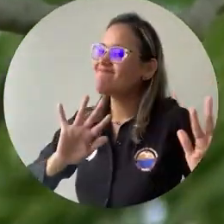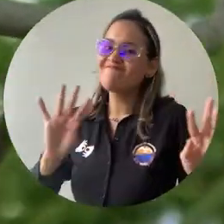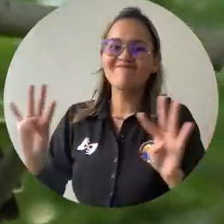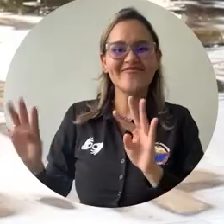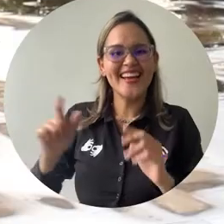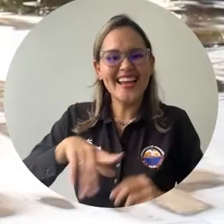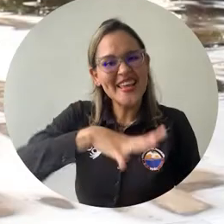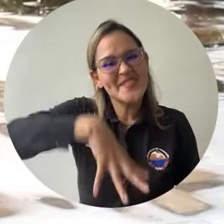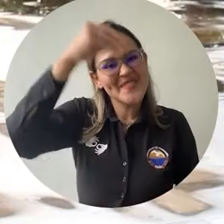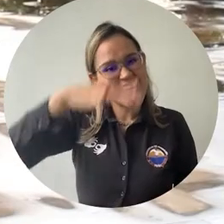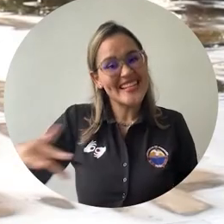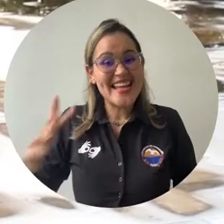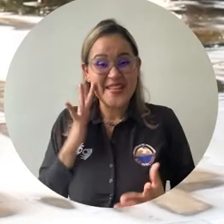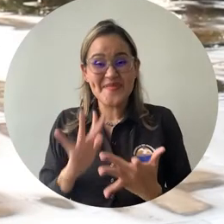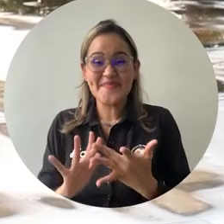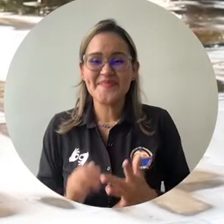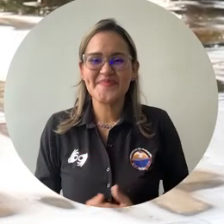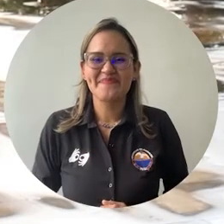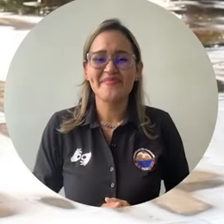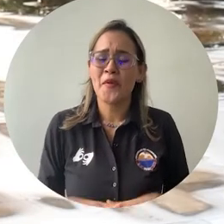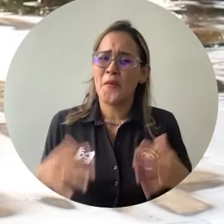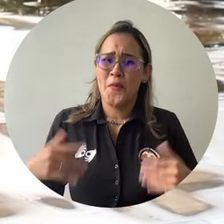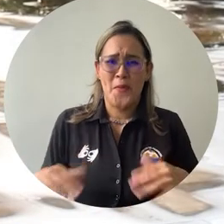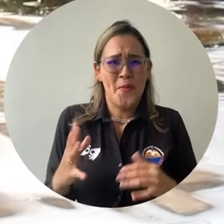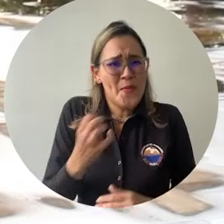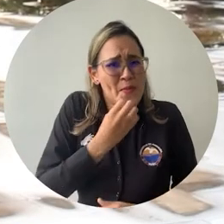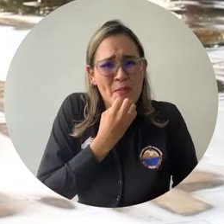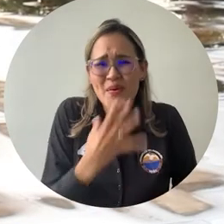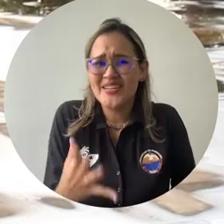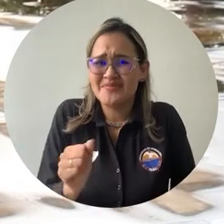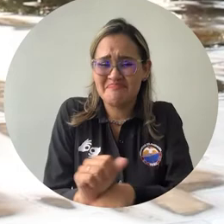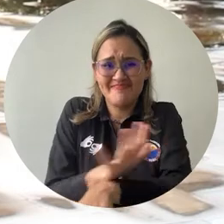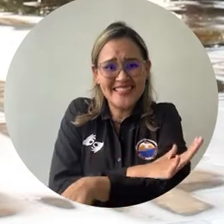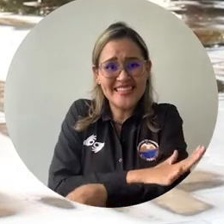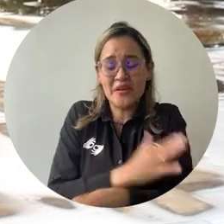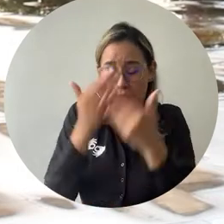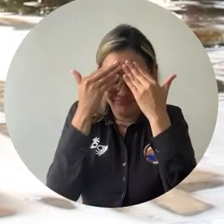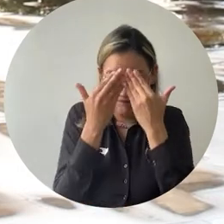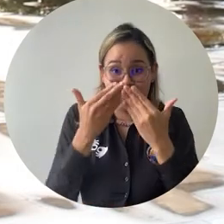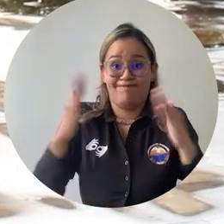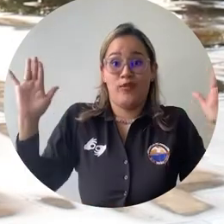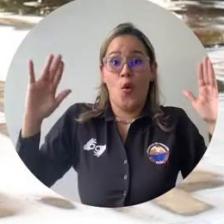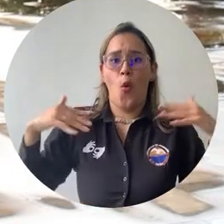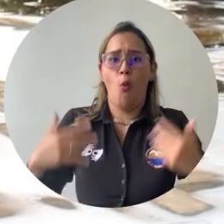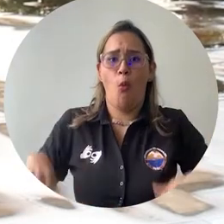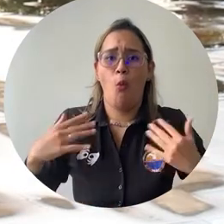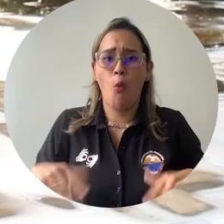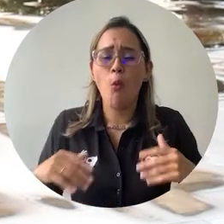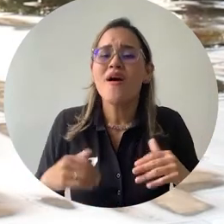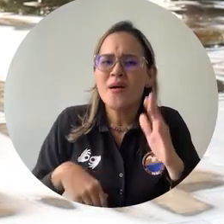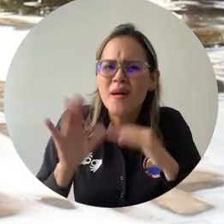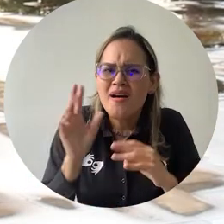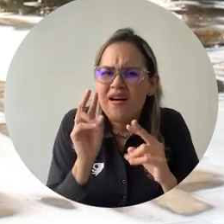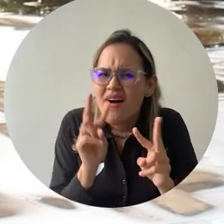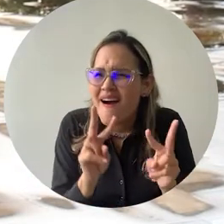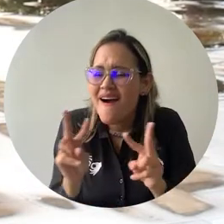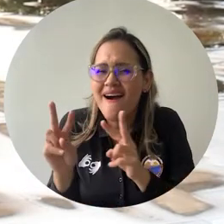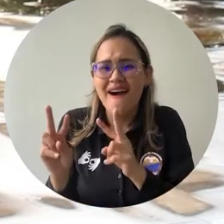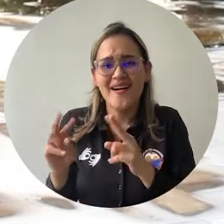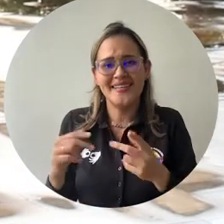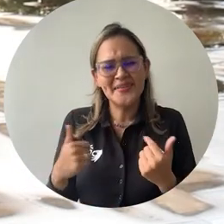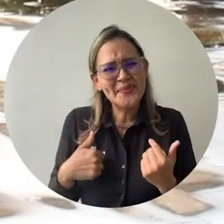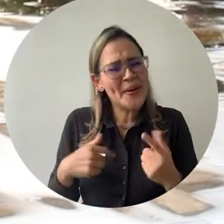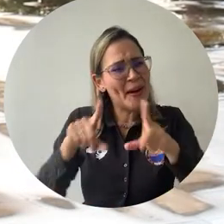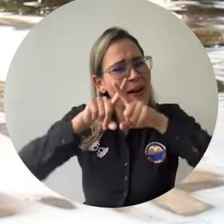del Magdalena. Fue una experiencia muy maravillosa, me brindó muchas oportunidades, me abrió muchas puertas y sobre todo